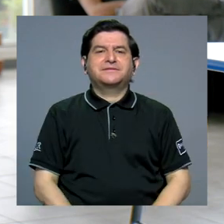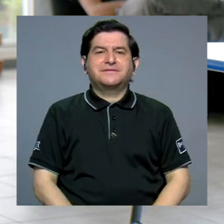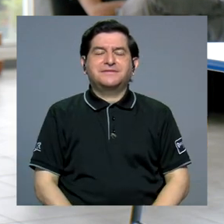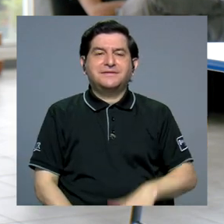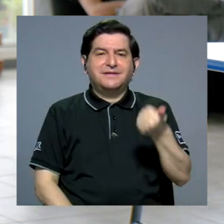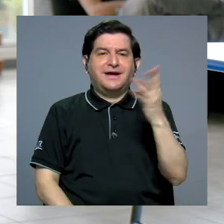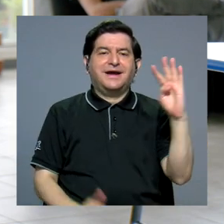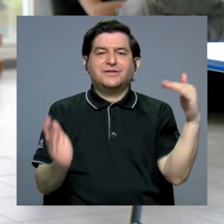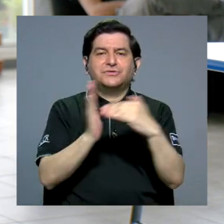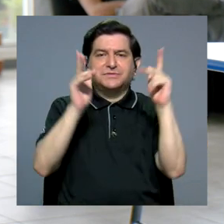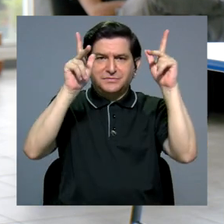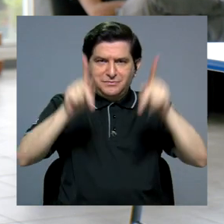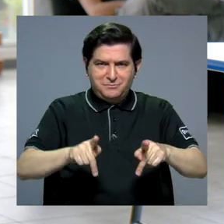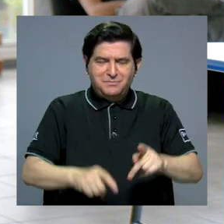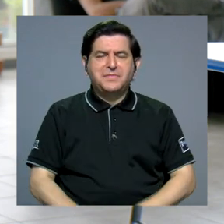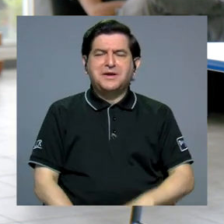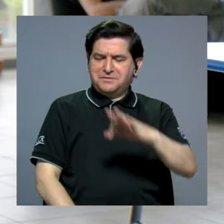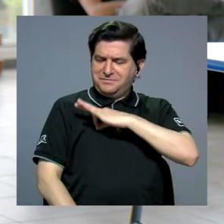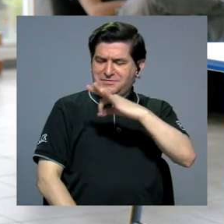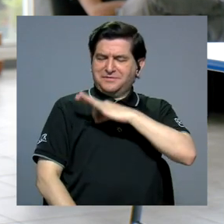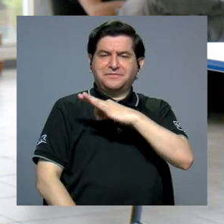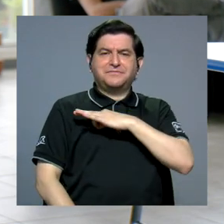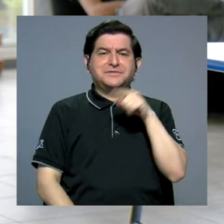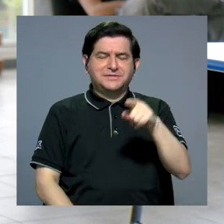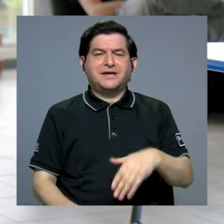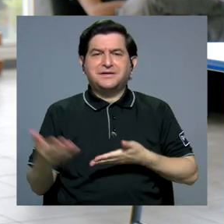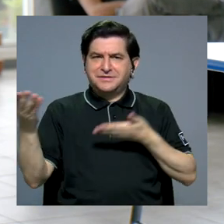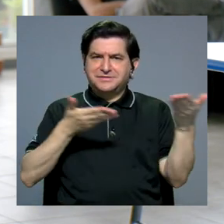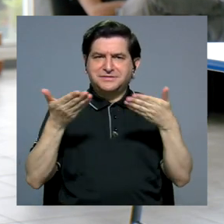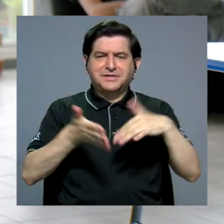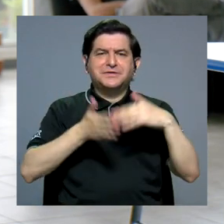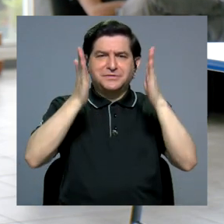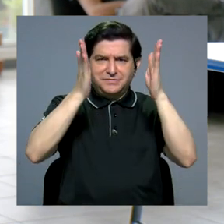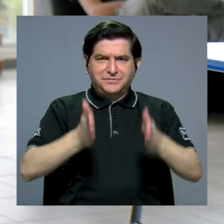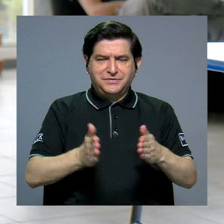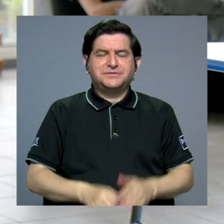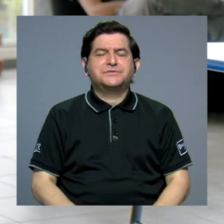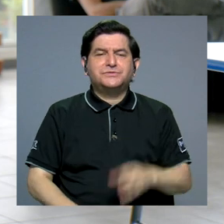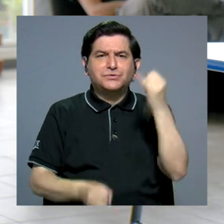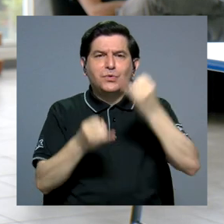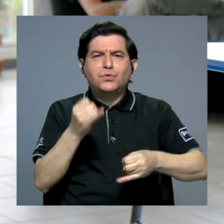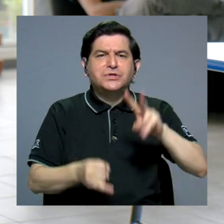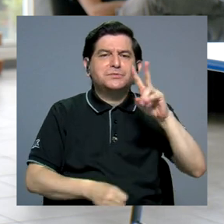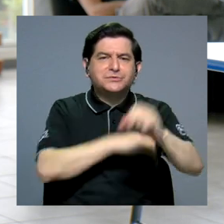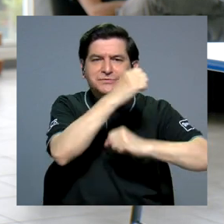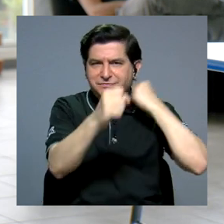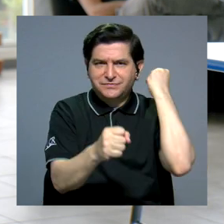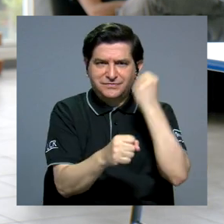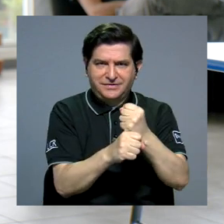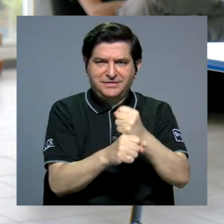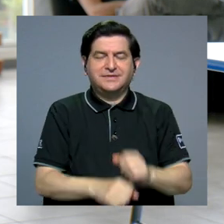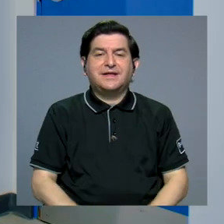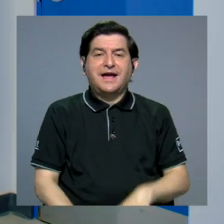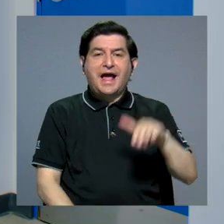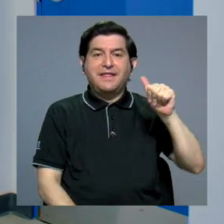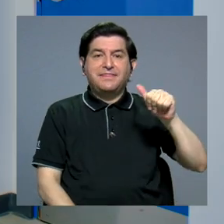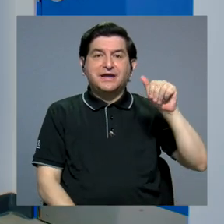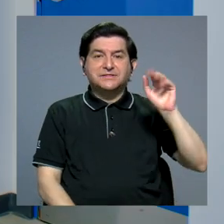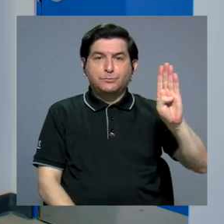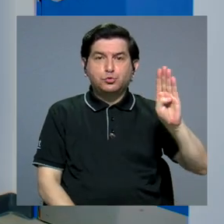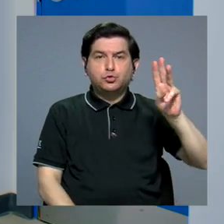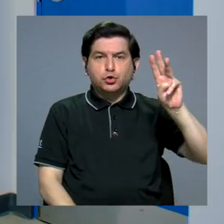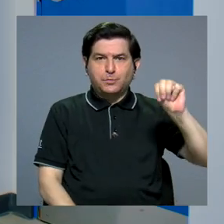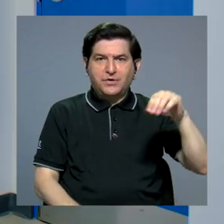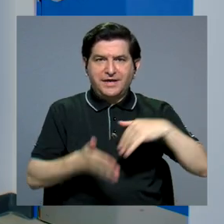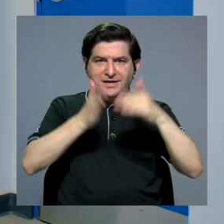vida. Más de 14.000 personas han sido beneficiadas por este servicio estudiantil en las últimas dos décadas. André